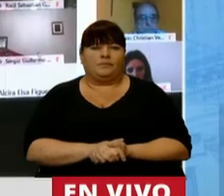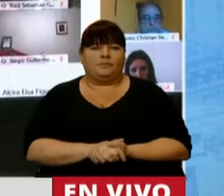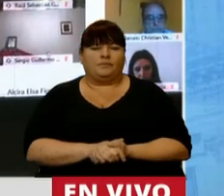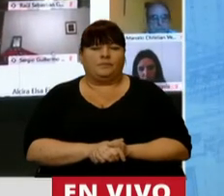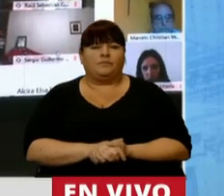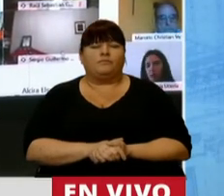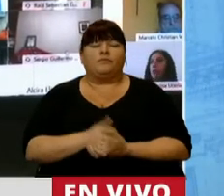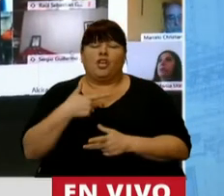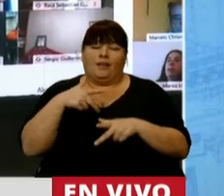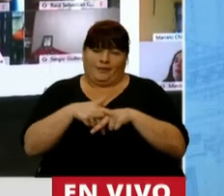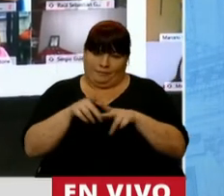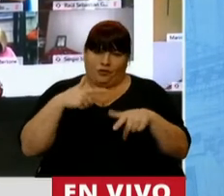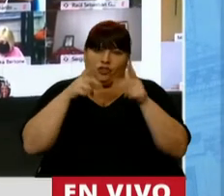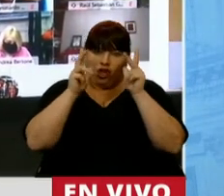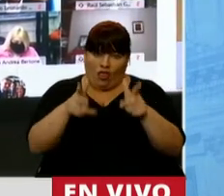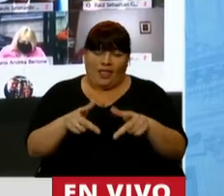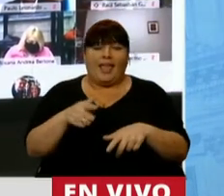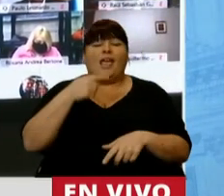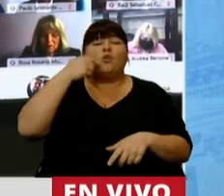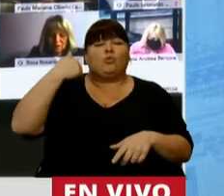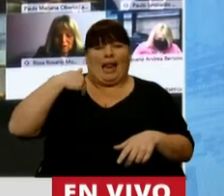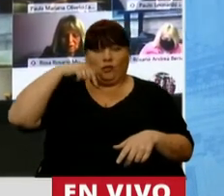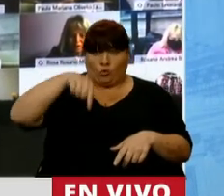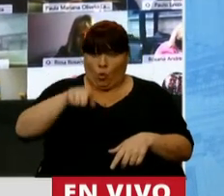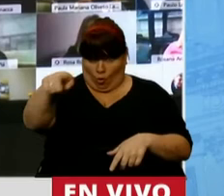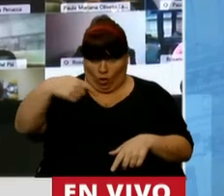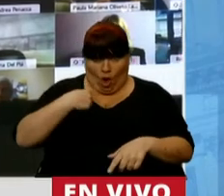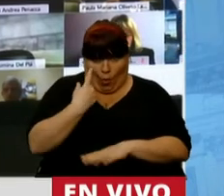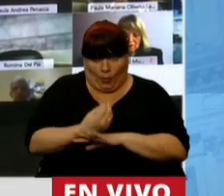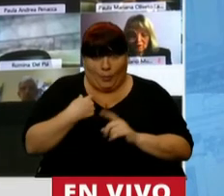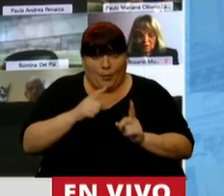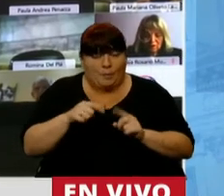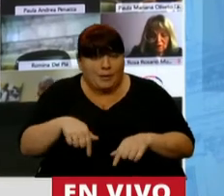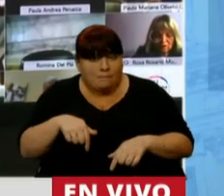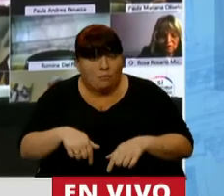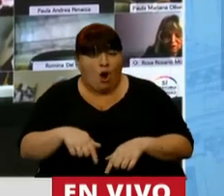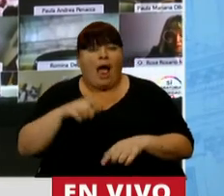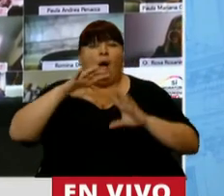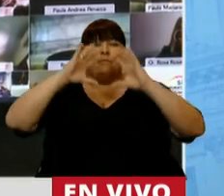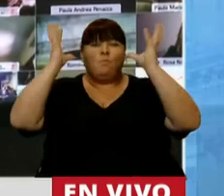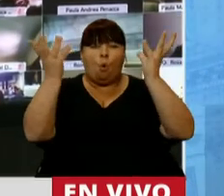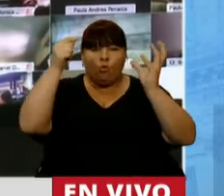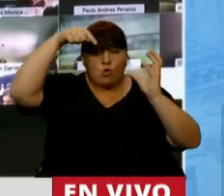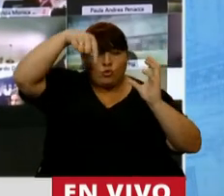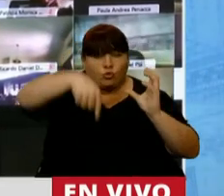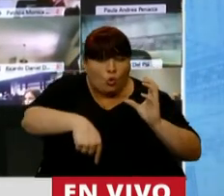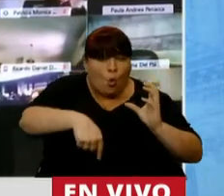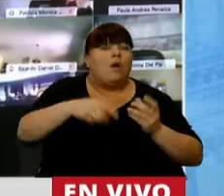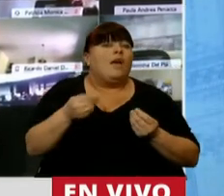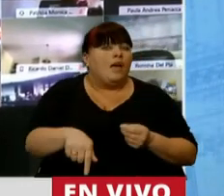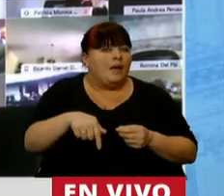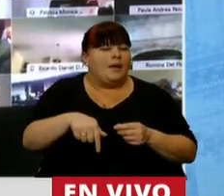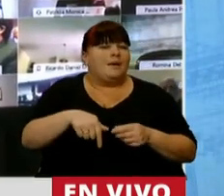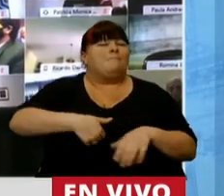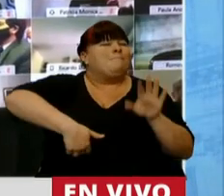le decía, presidente, que el sur donde usted y yo vivimos, el sur del planeta, es